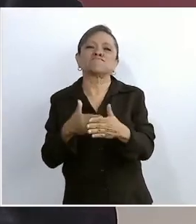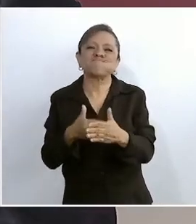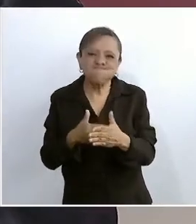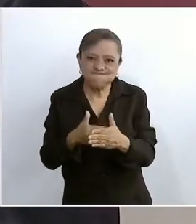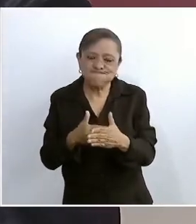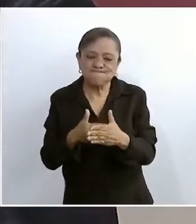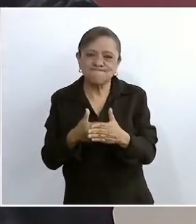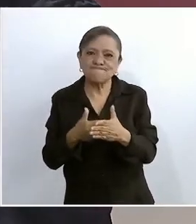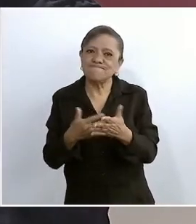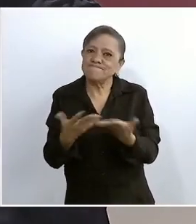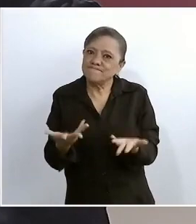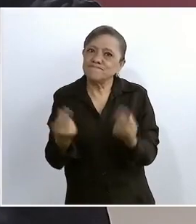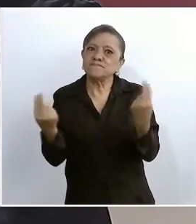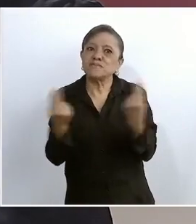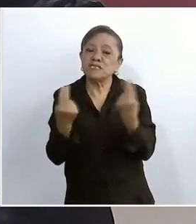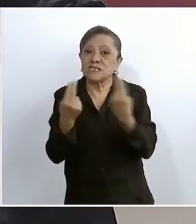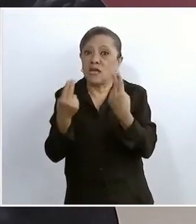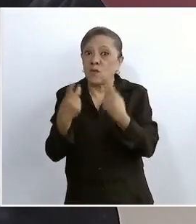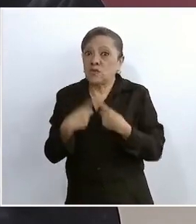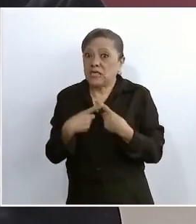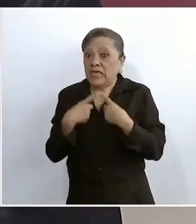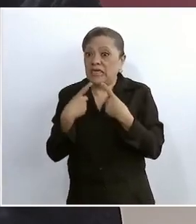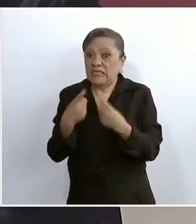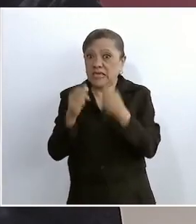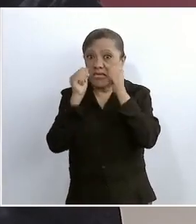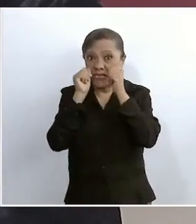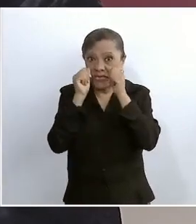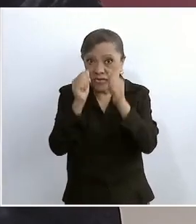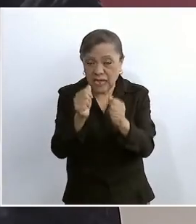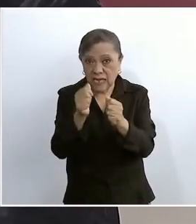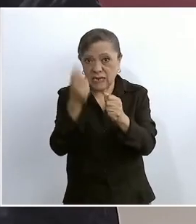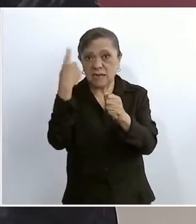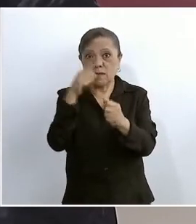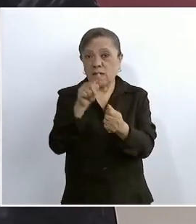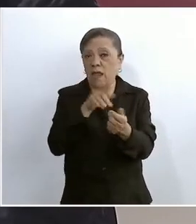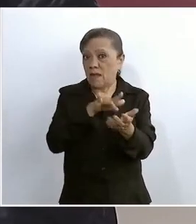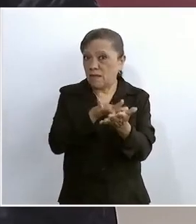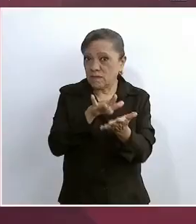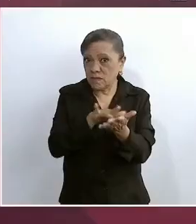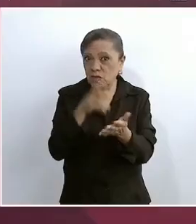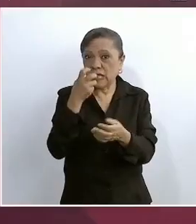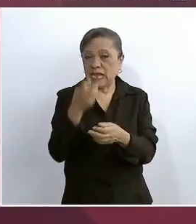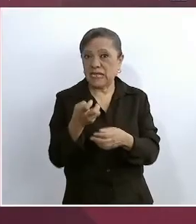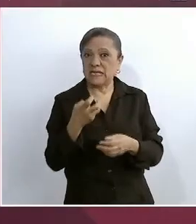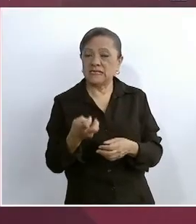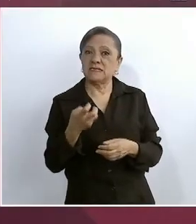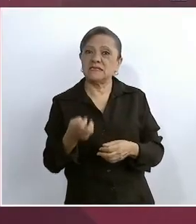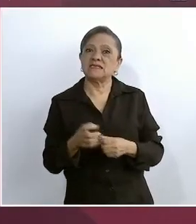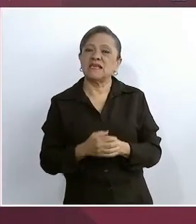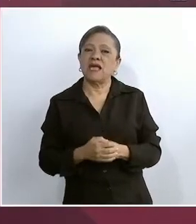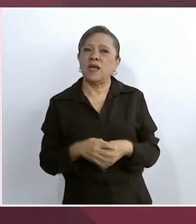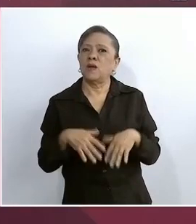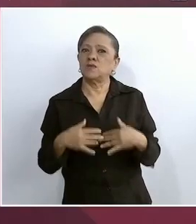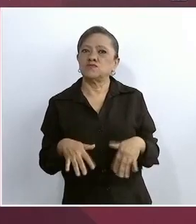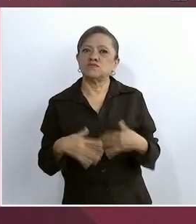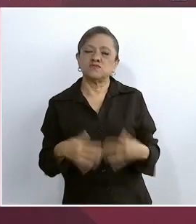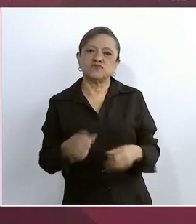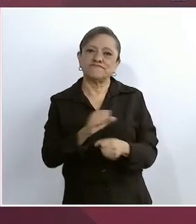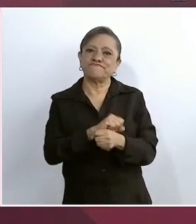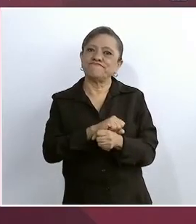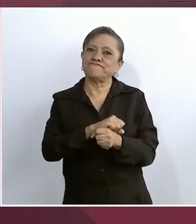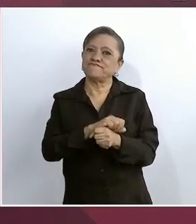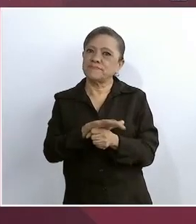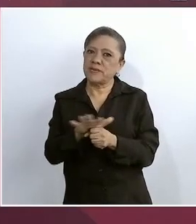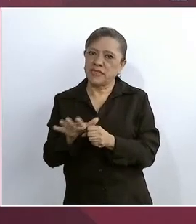tuvimos que dedicarnos a enfrentar esta tremenda pandemia pandemia